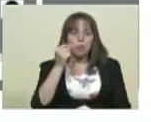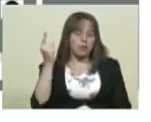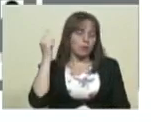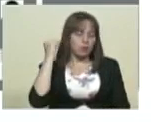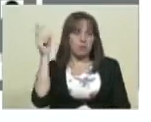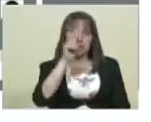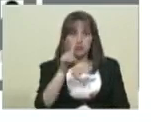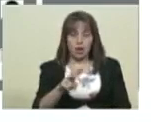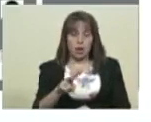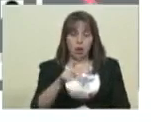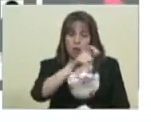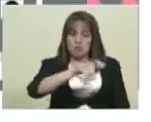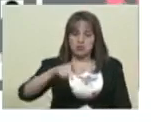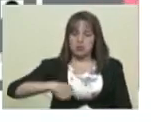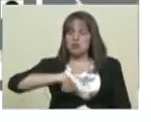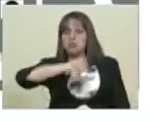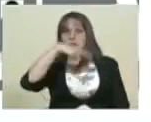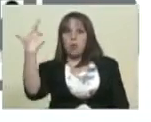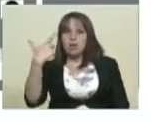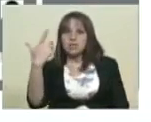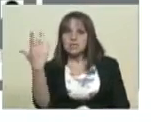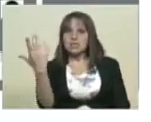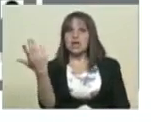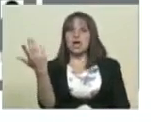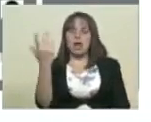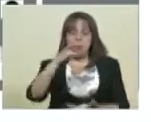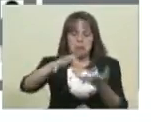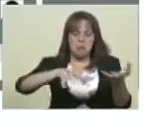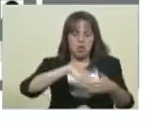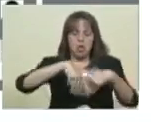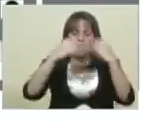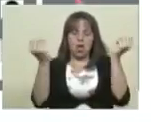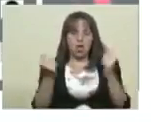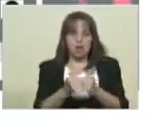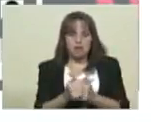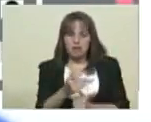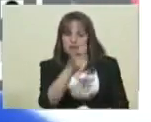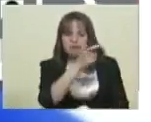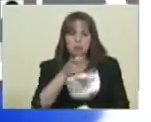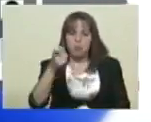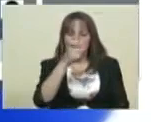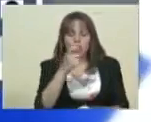sinvergüenzas, los violentos, los que están buscando confundir,